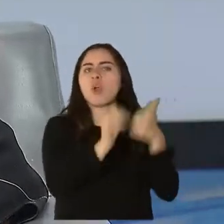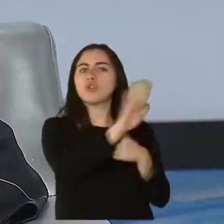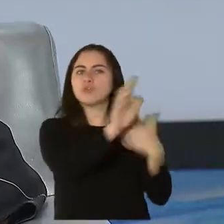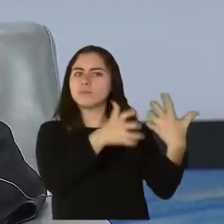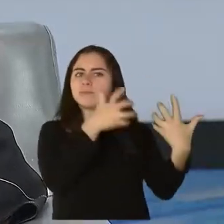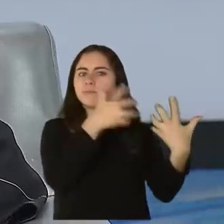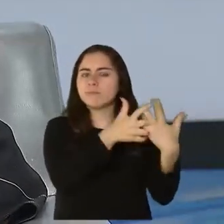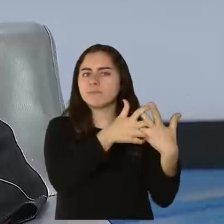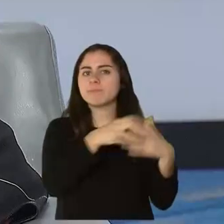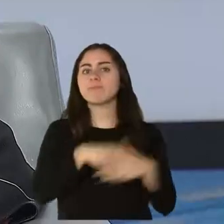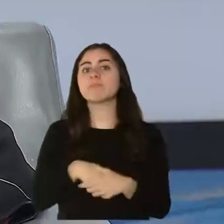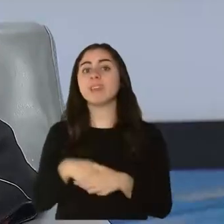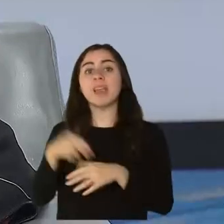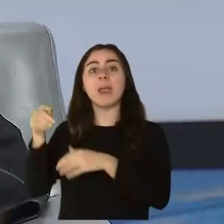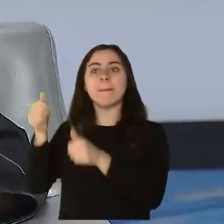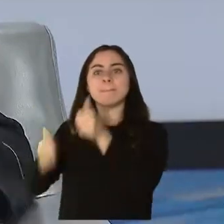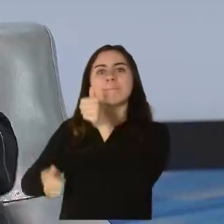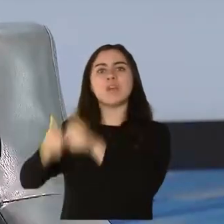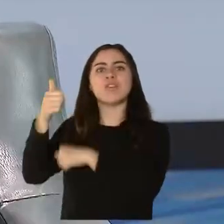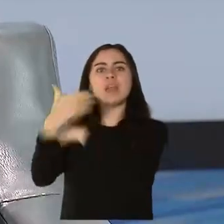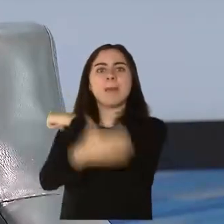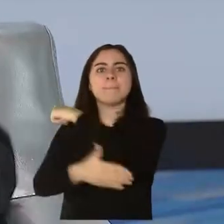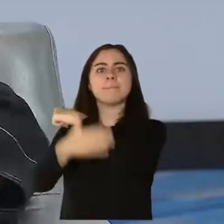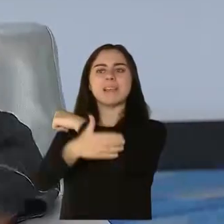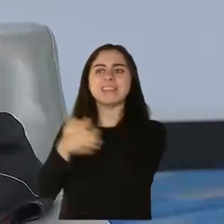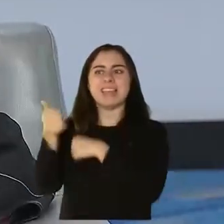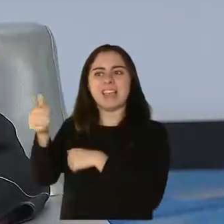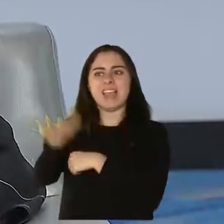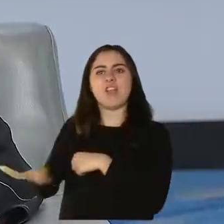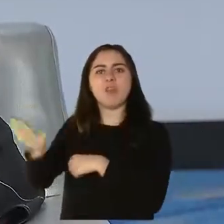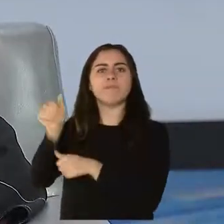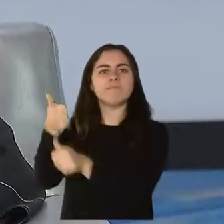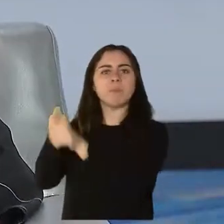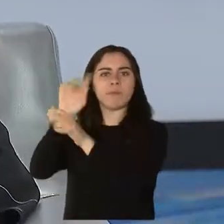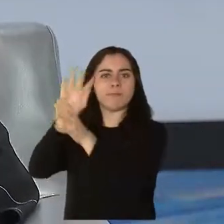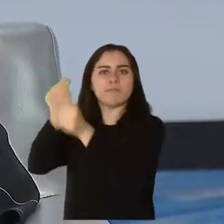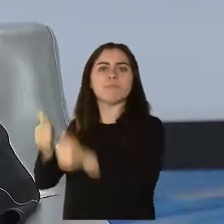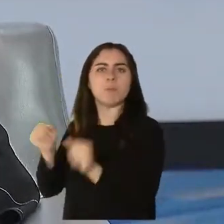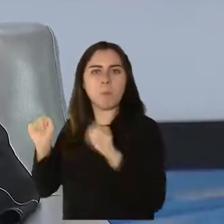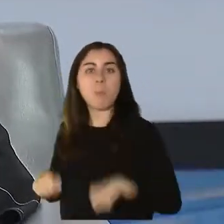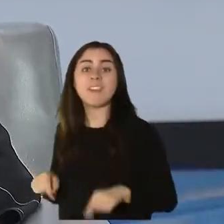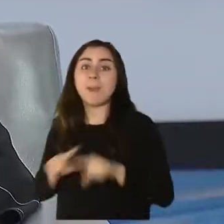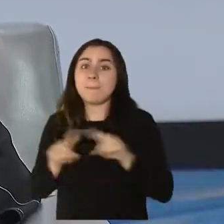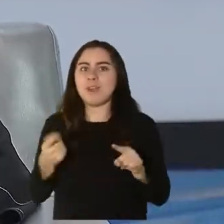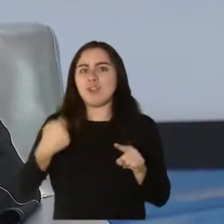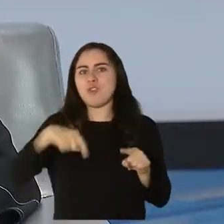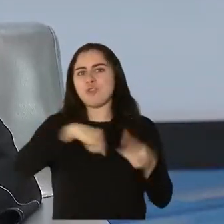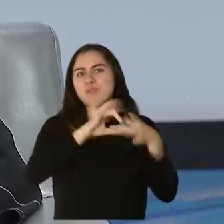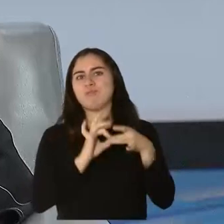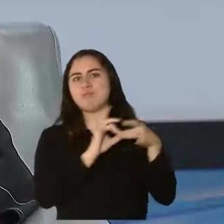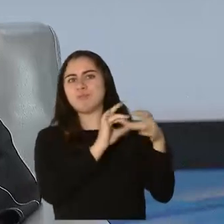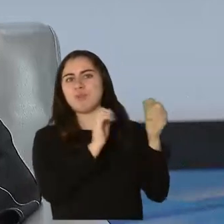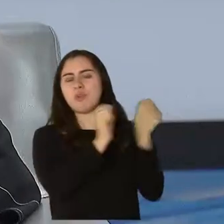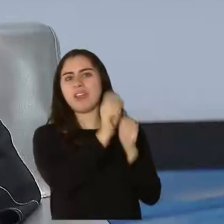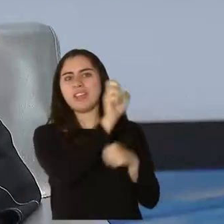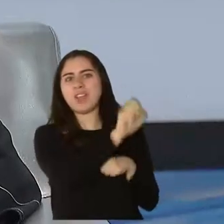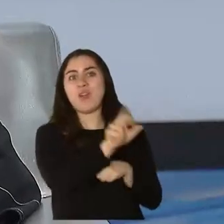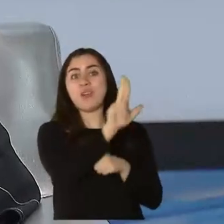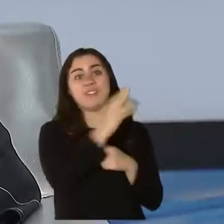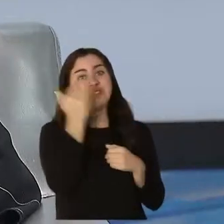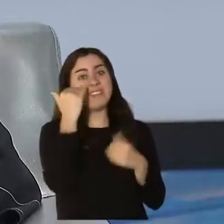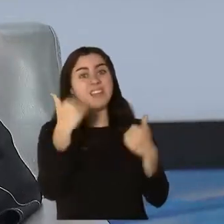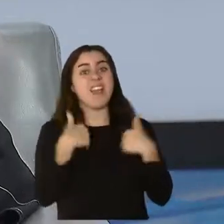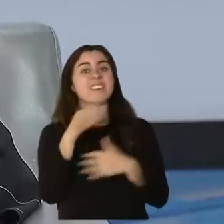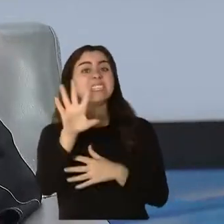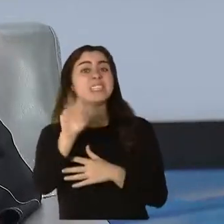oportunidad. Nosotros estamos dentro del plan de vacunación de lo que son los Estados Unidos, 50 estados y